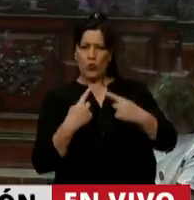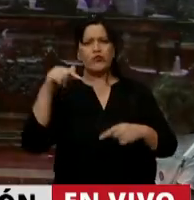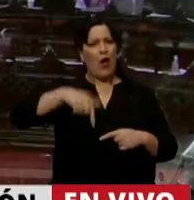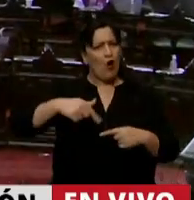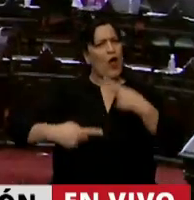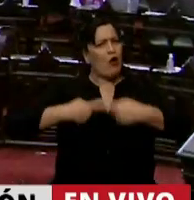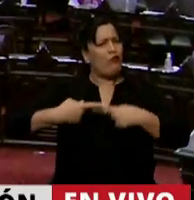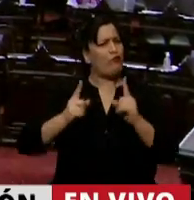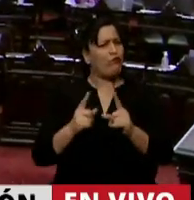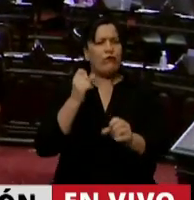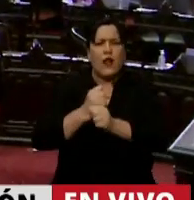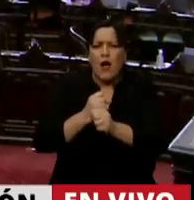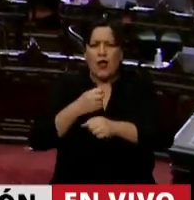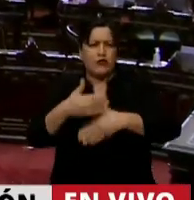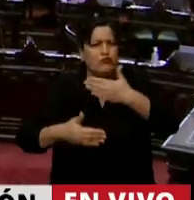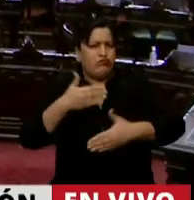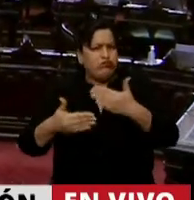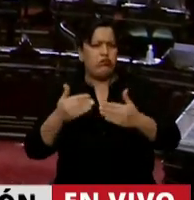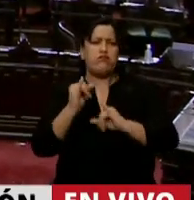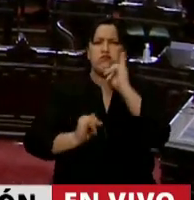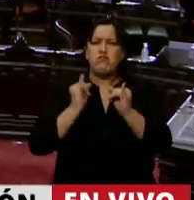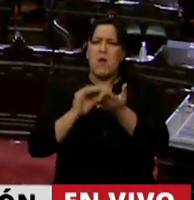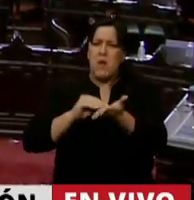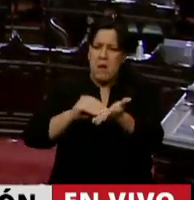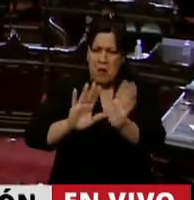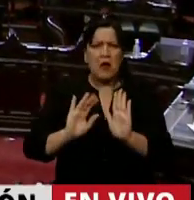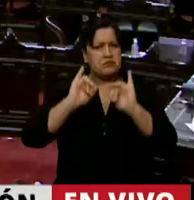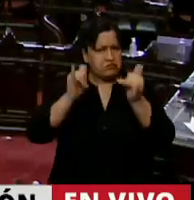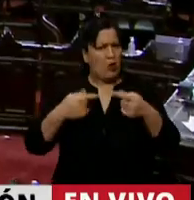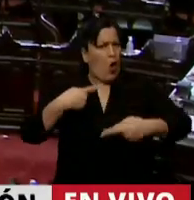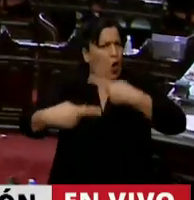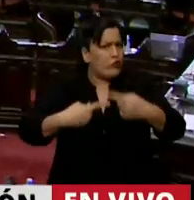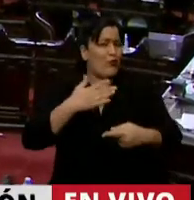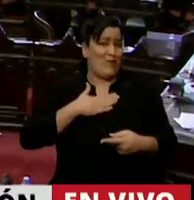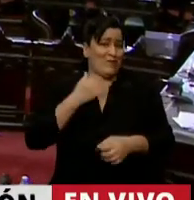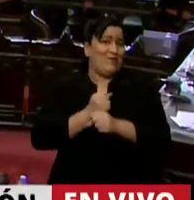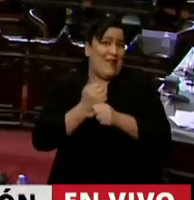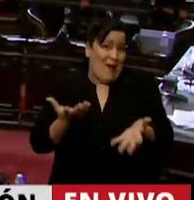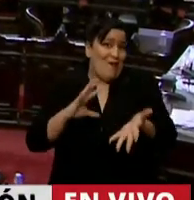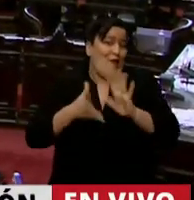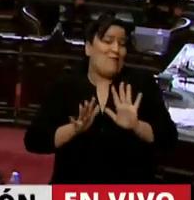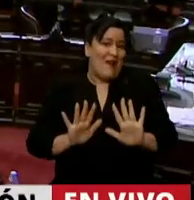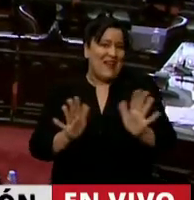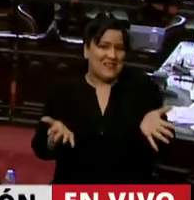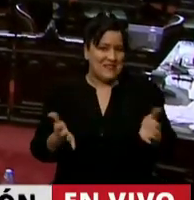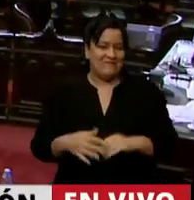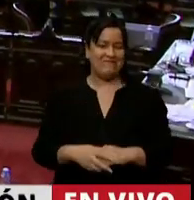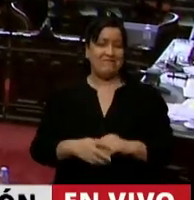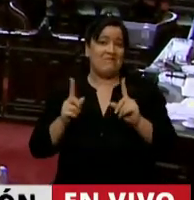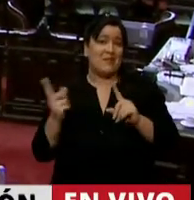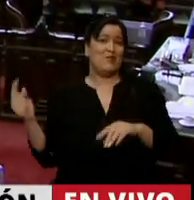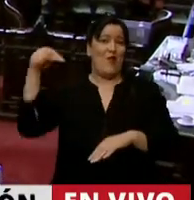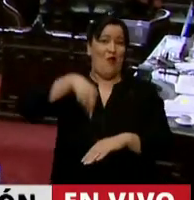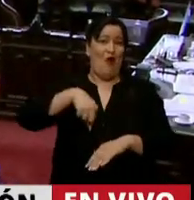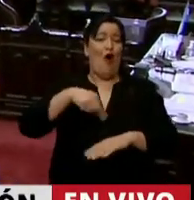trabajando y ampliando, y de ser necesario continuar con esta tarea, porque en definitiva es parte de lo que hemos